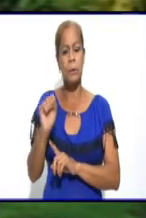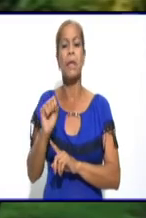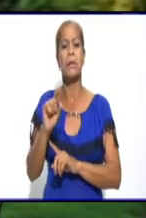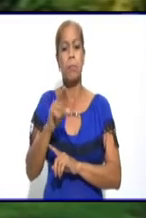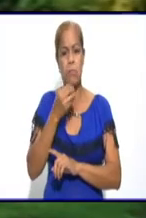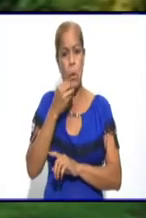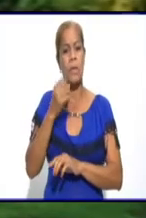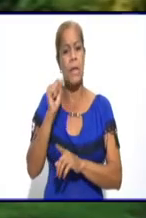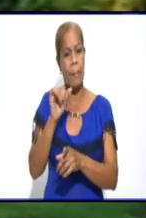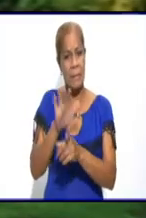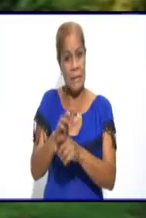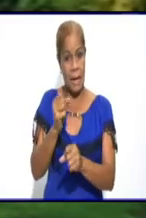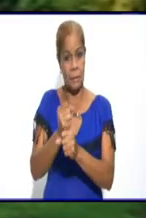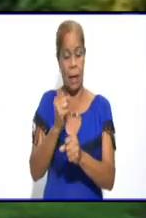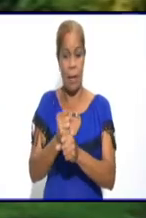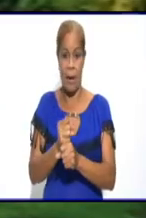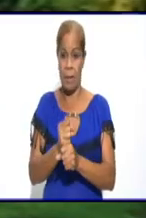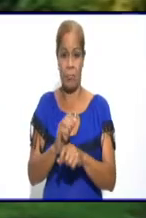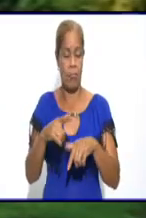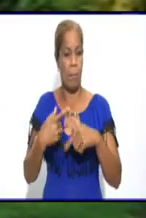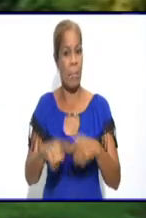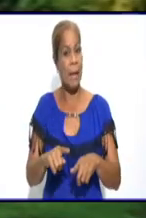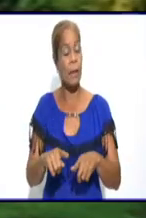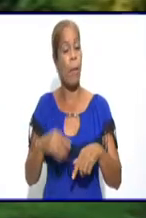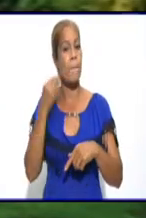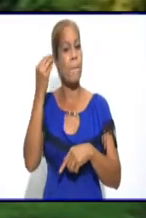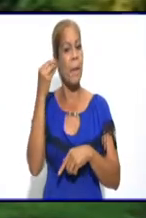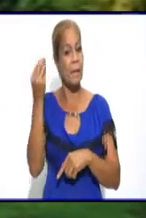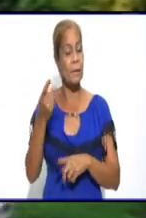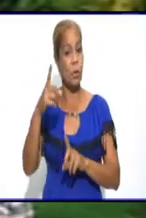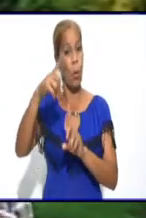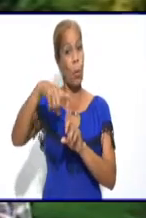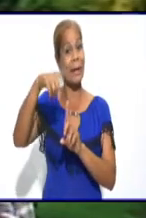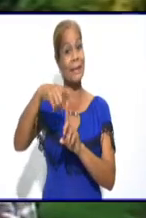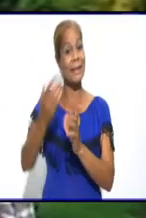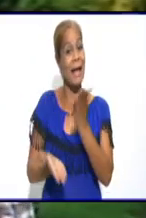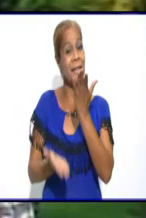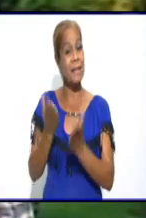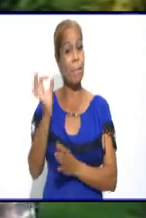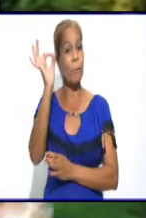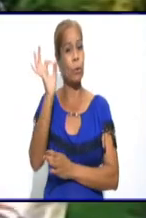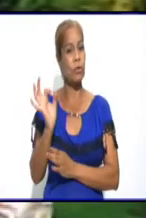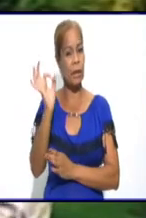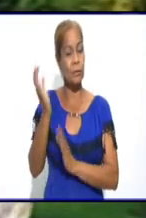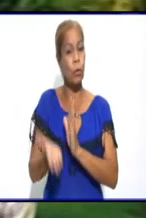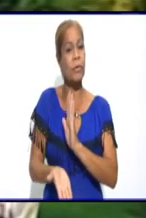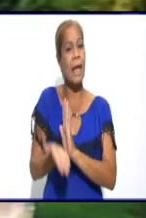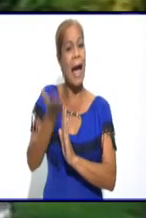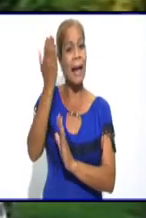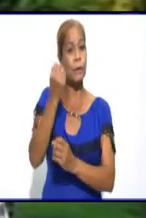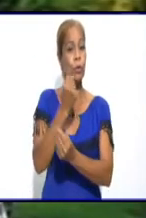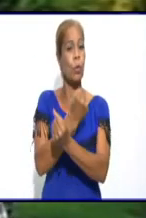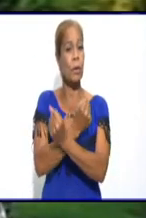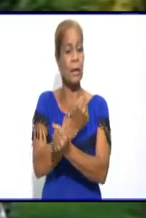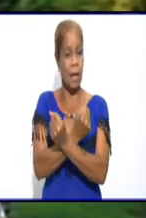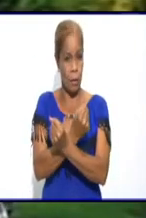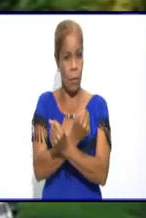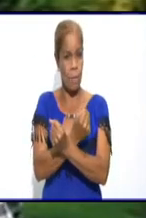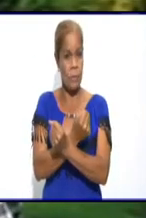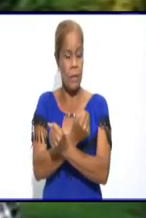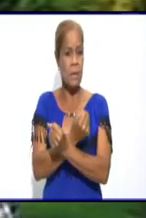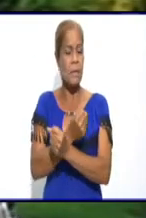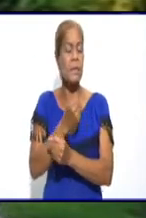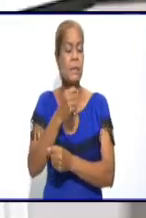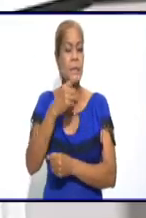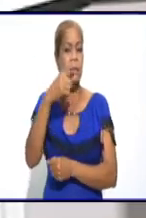estaba. Con esta tasa de alto riesgo, ¿se puede hacer esto que la población comenta en las calles? Bueno,